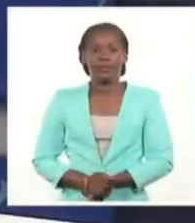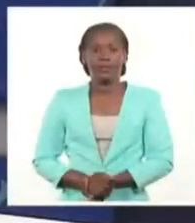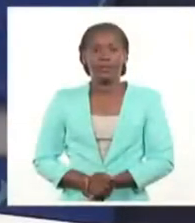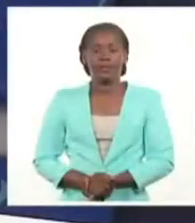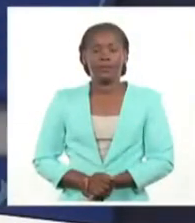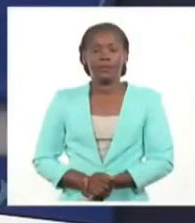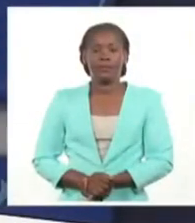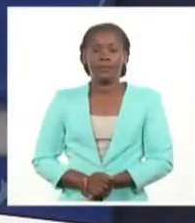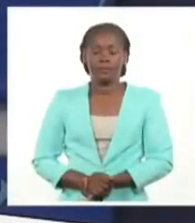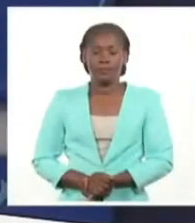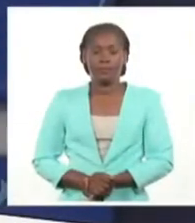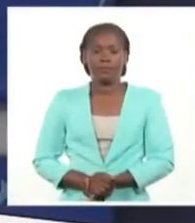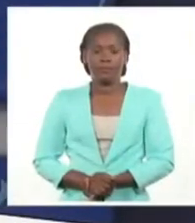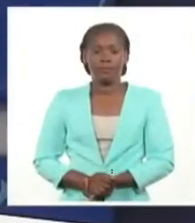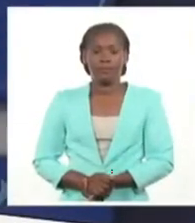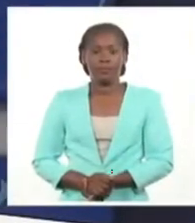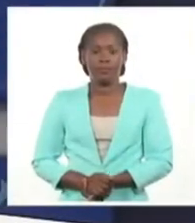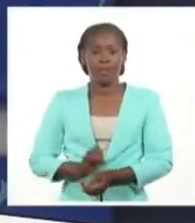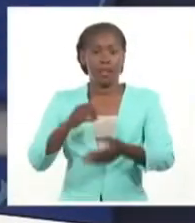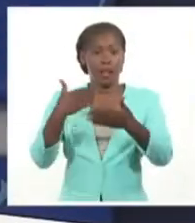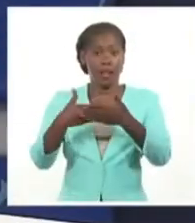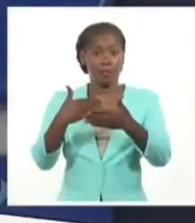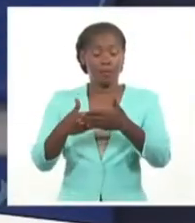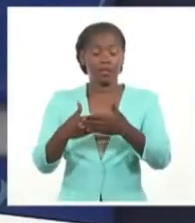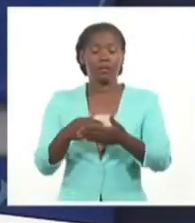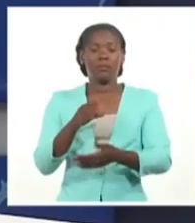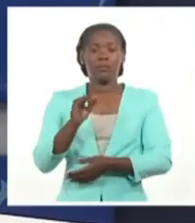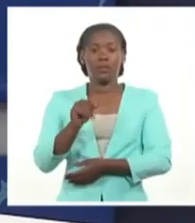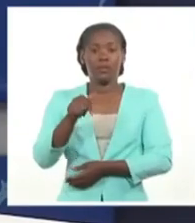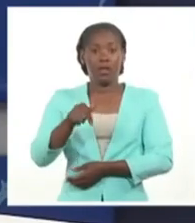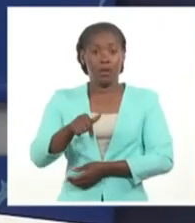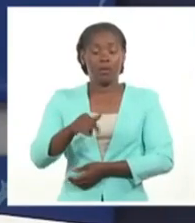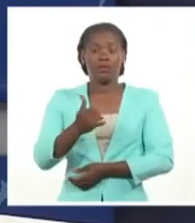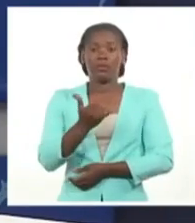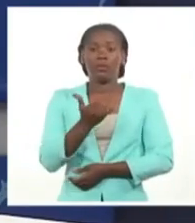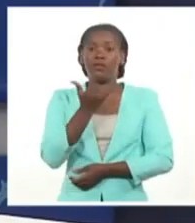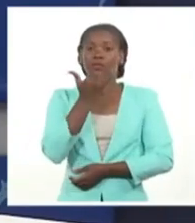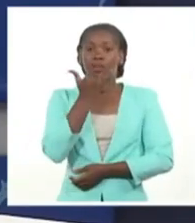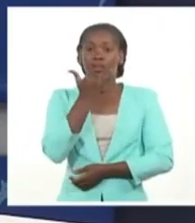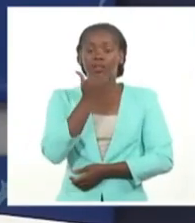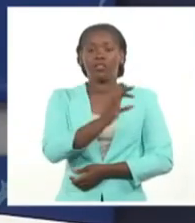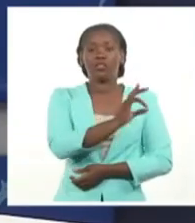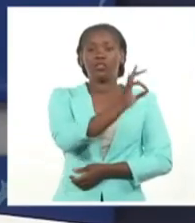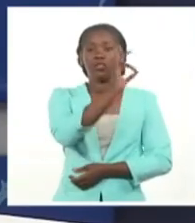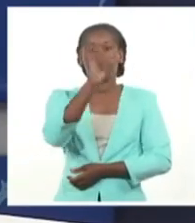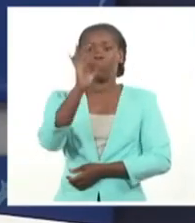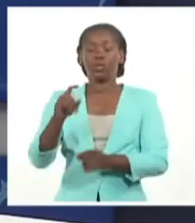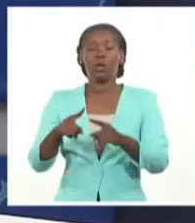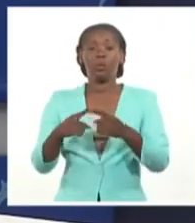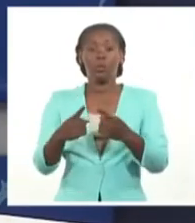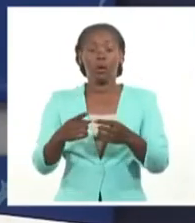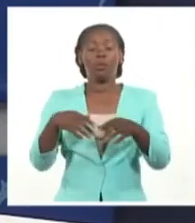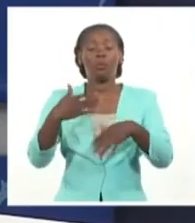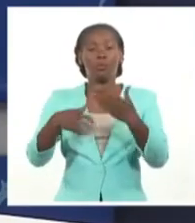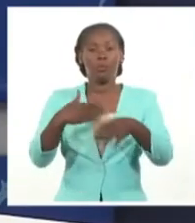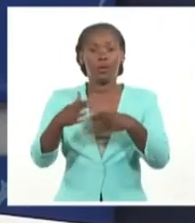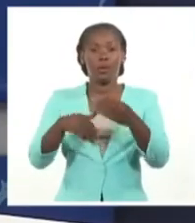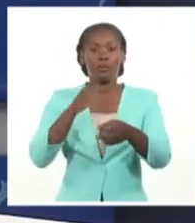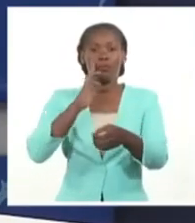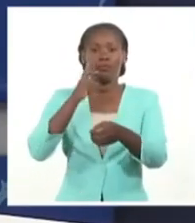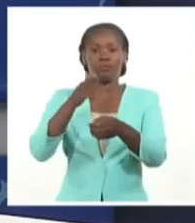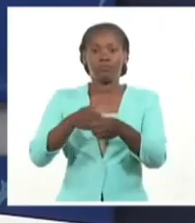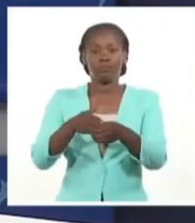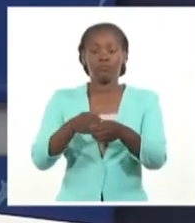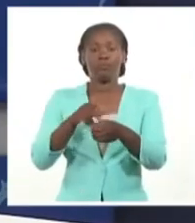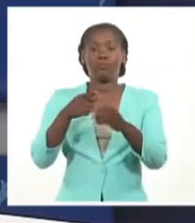La Unión Eléctrica pronostica afectaciones al servicio durante todo el día por déficit en la capacidad de generación. Por avería